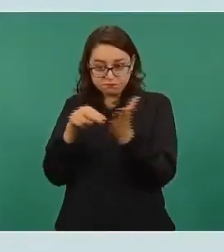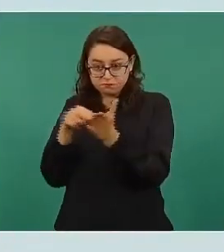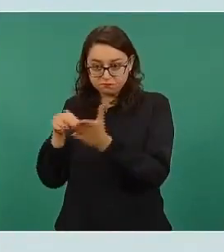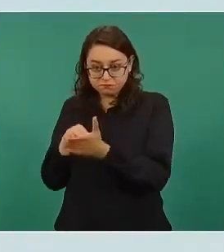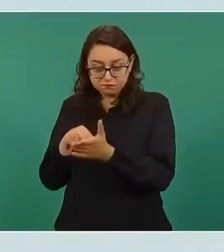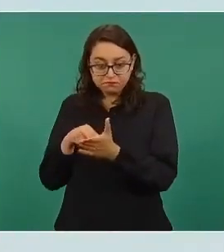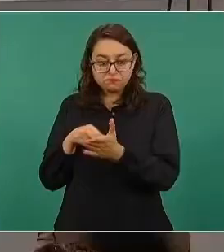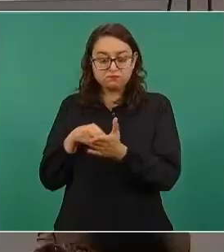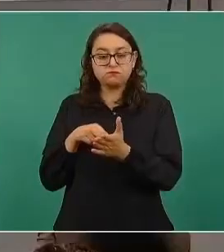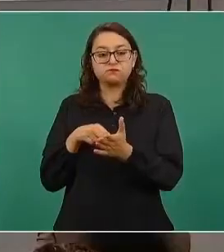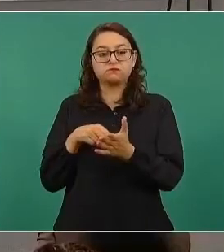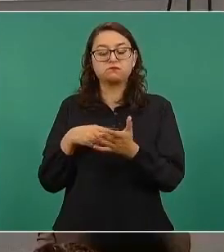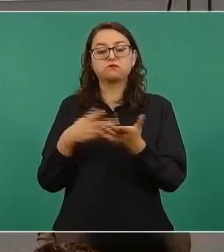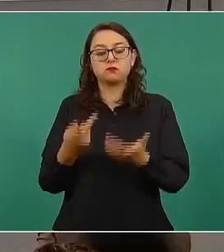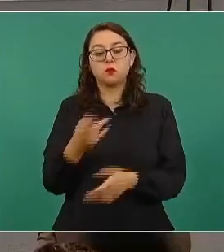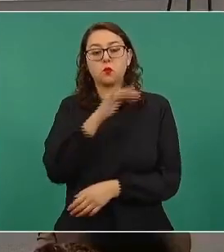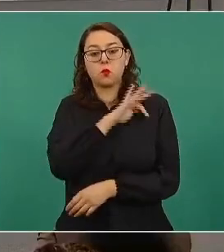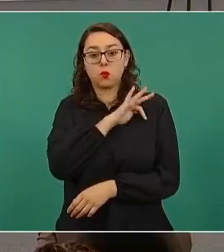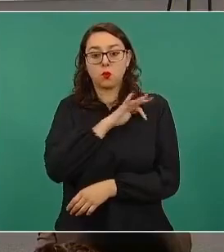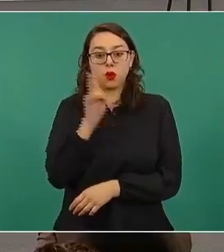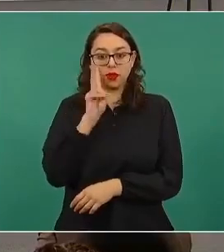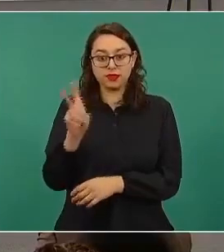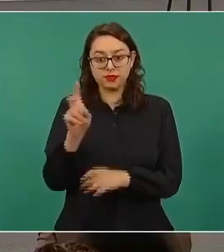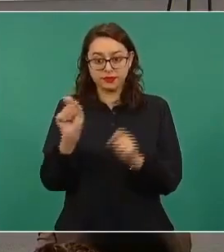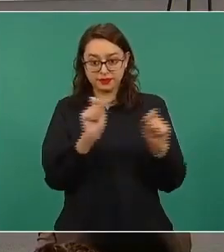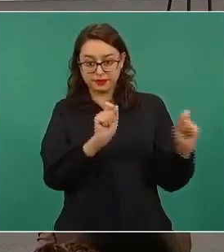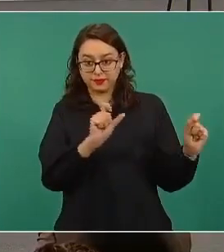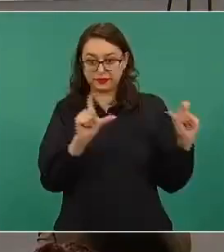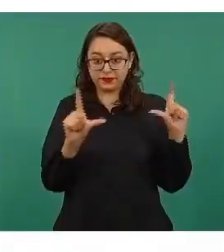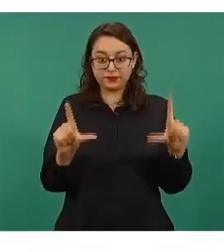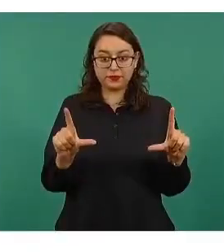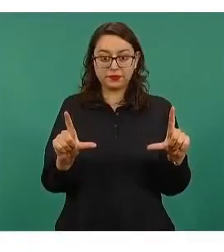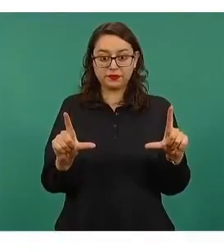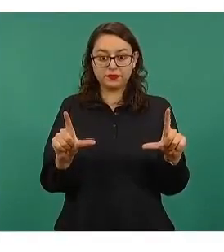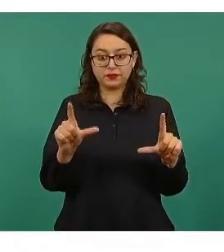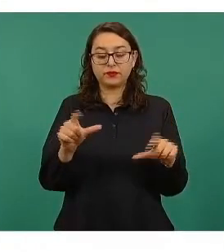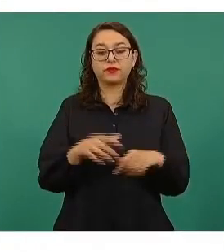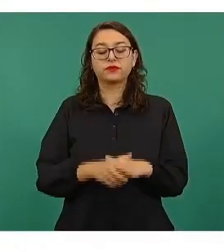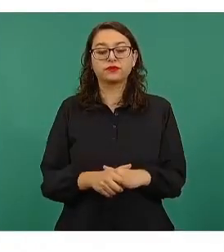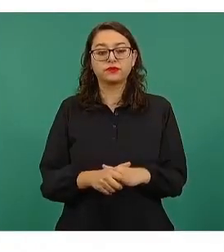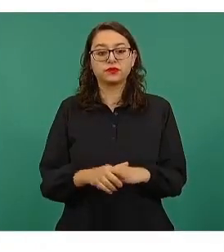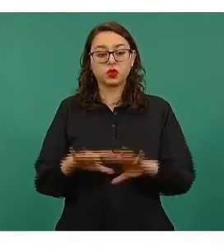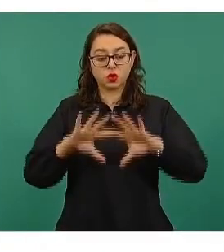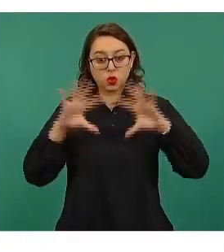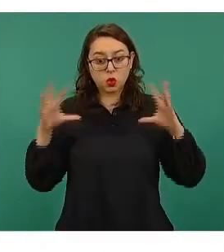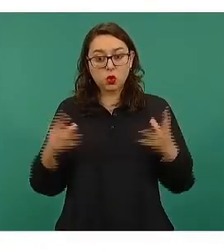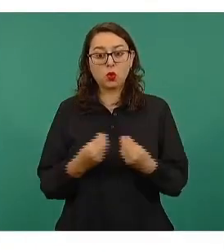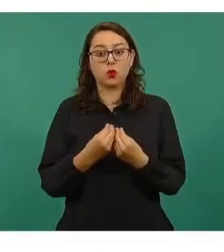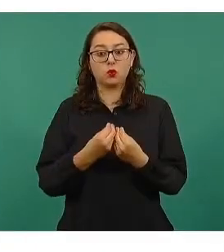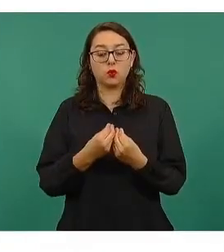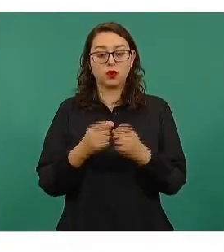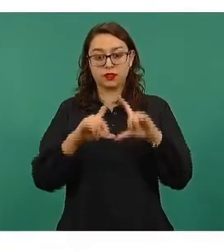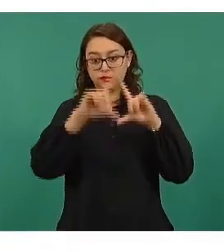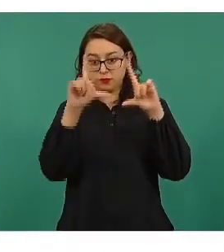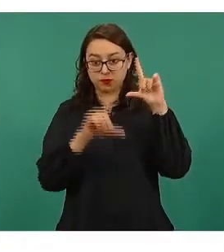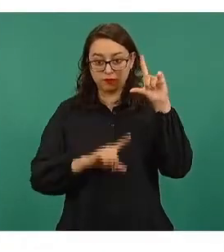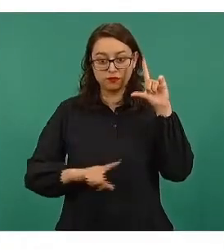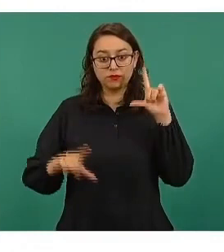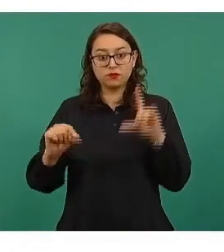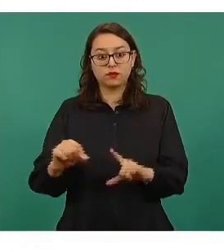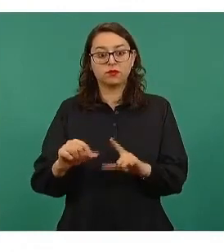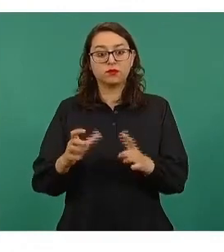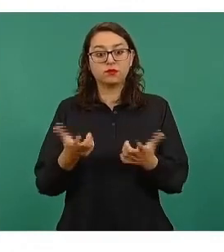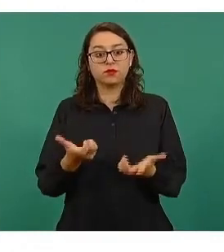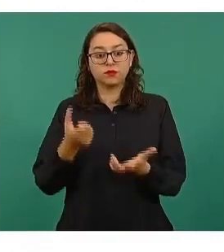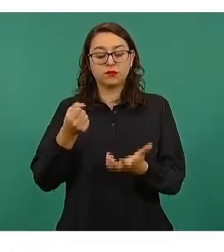Aquí se observa en la lámina que tenemos un gasto federalizado, como señalaba ya el señor presidente,